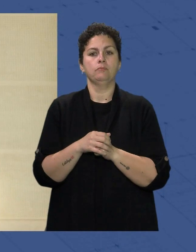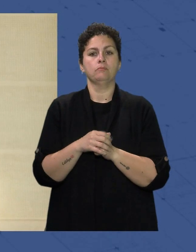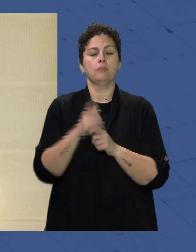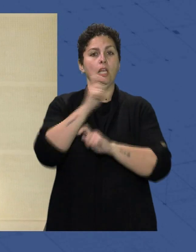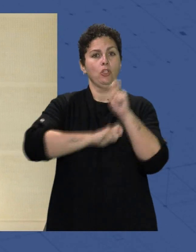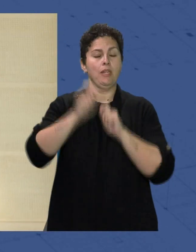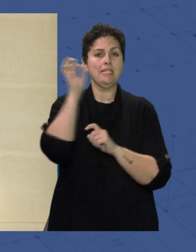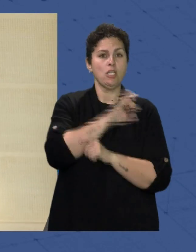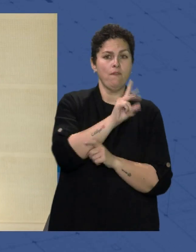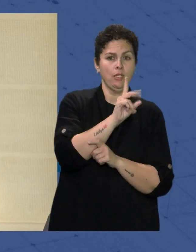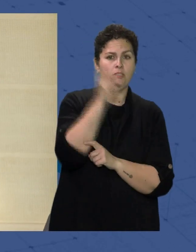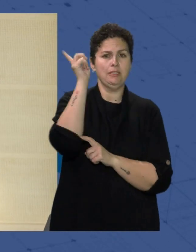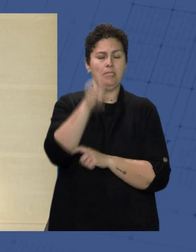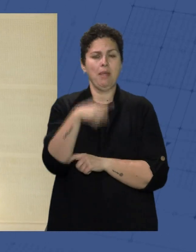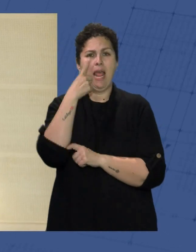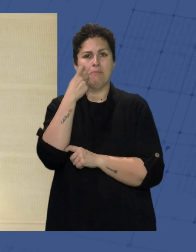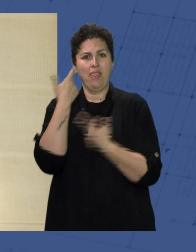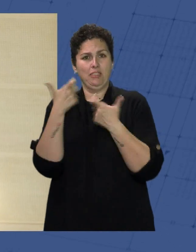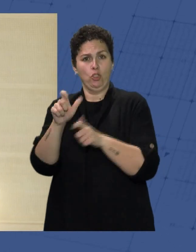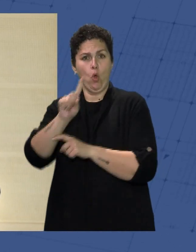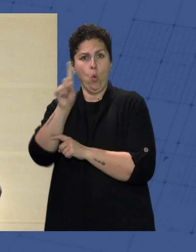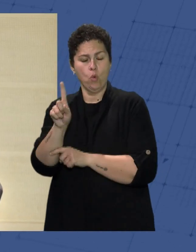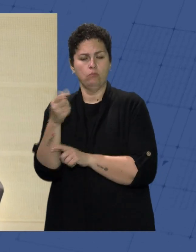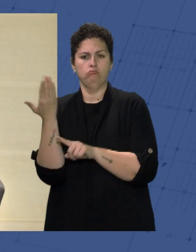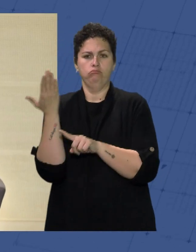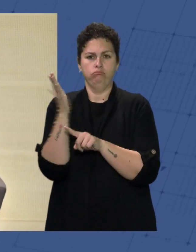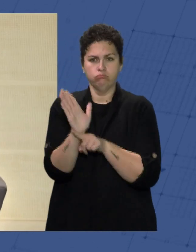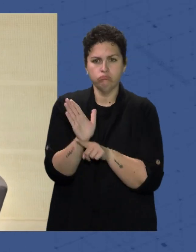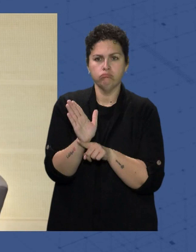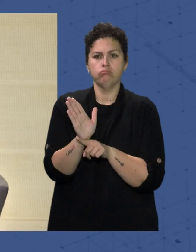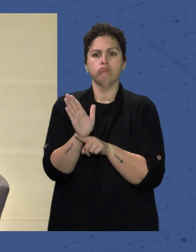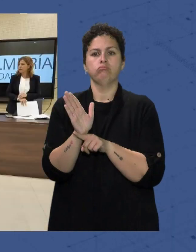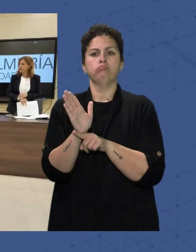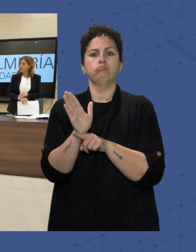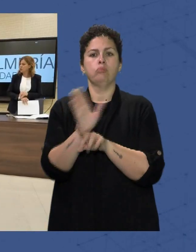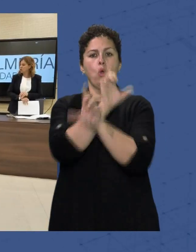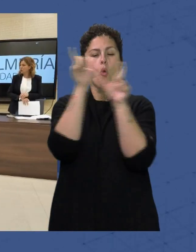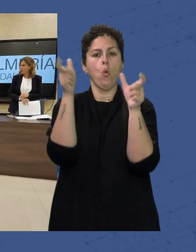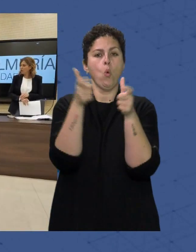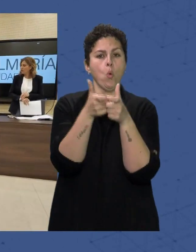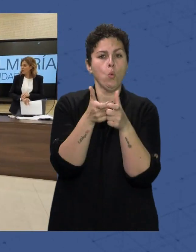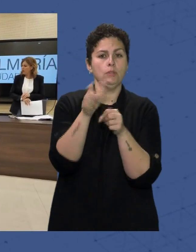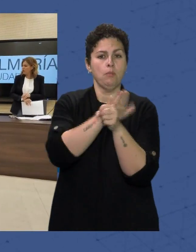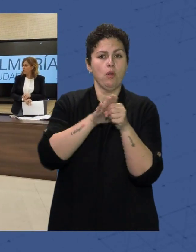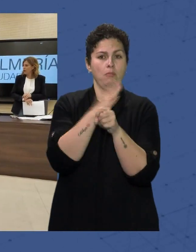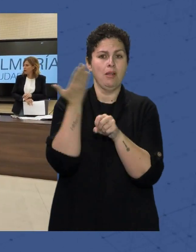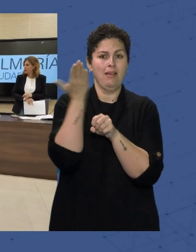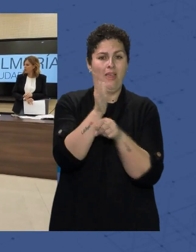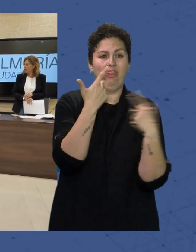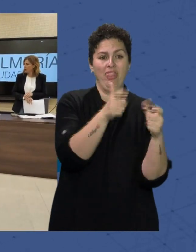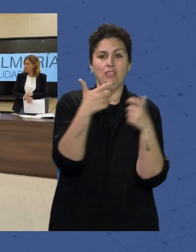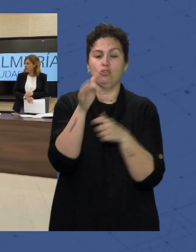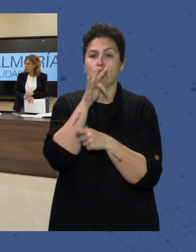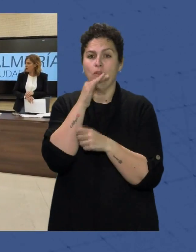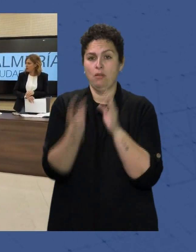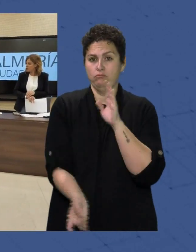Y Almería Distrito I Van a representar A las favas En las juntas Municipales De distrito Aún por crear Y